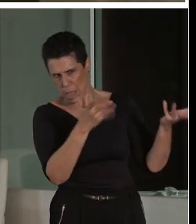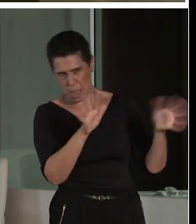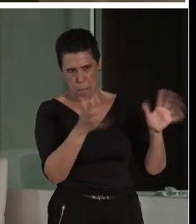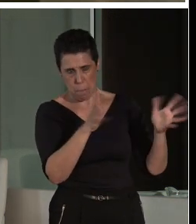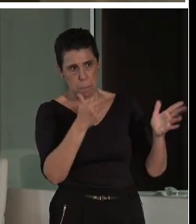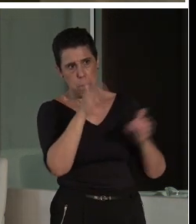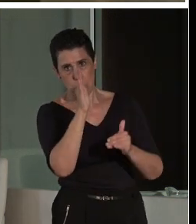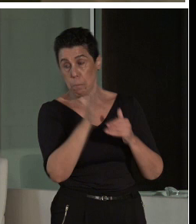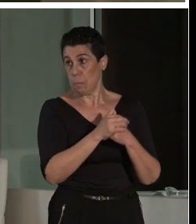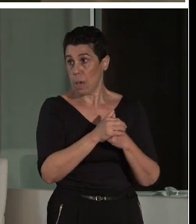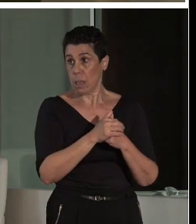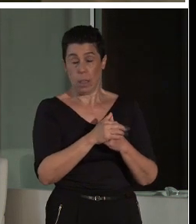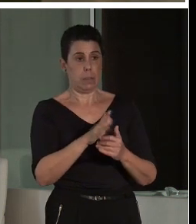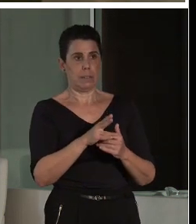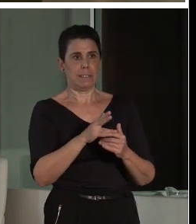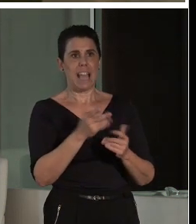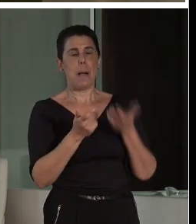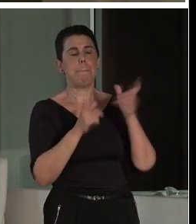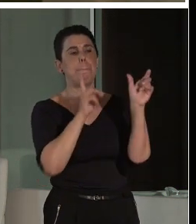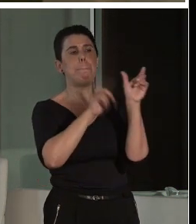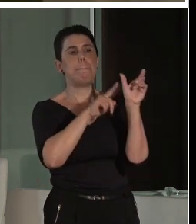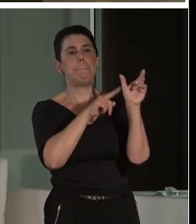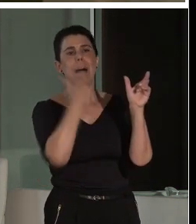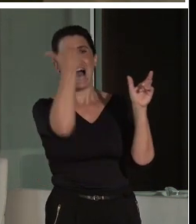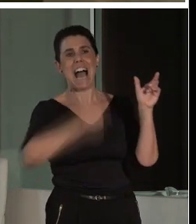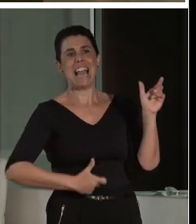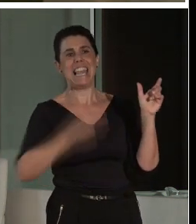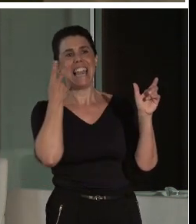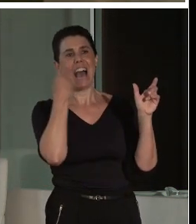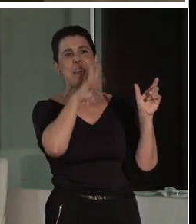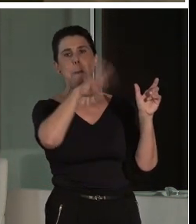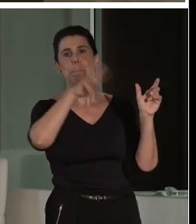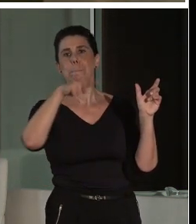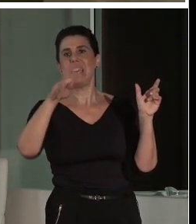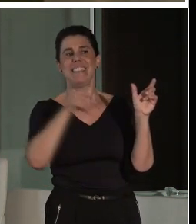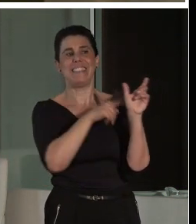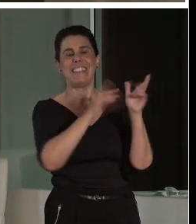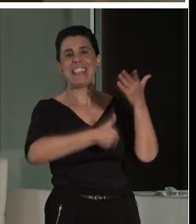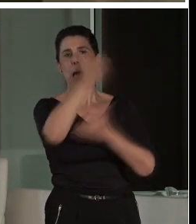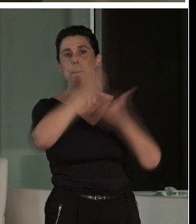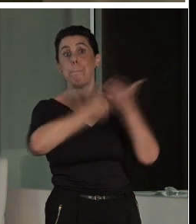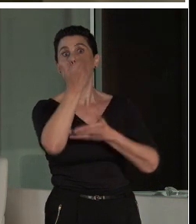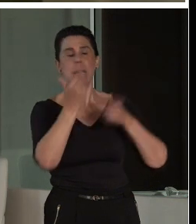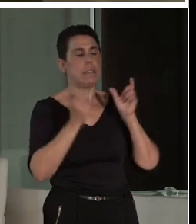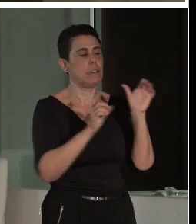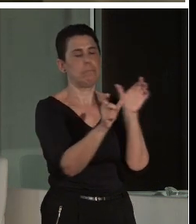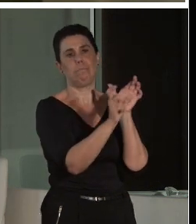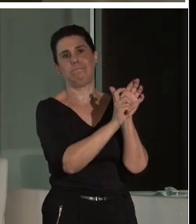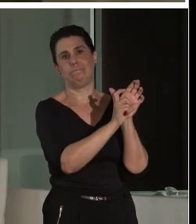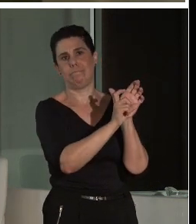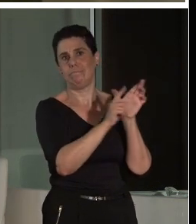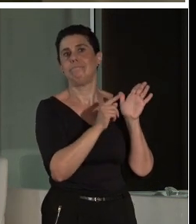Claro, veis la palabra visitantes. Esto es lo que aparece en el periódico siempre, visitantes. Y yo